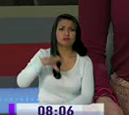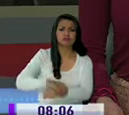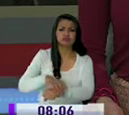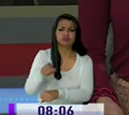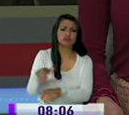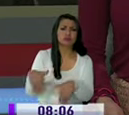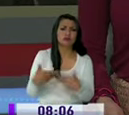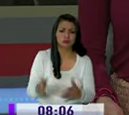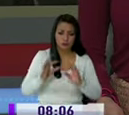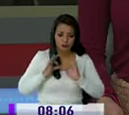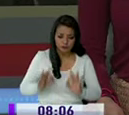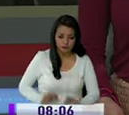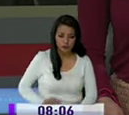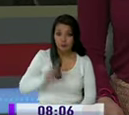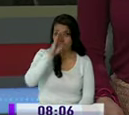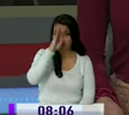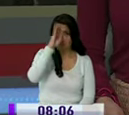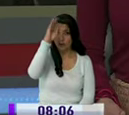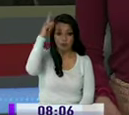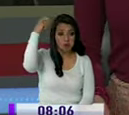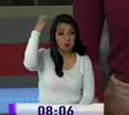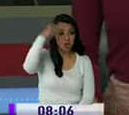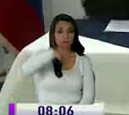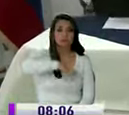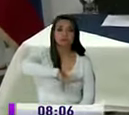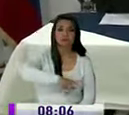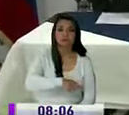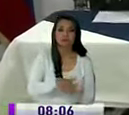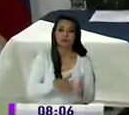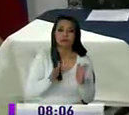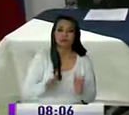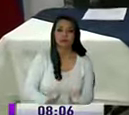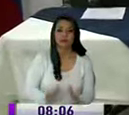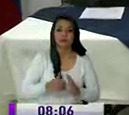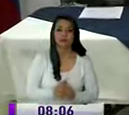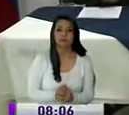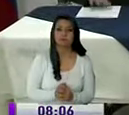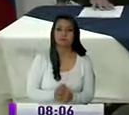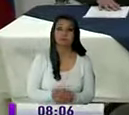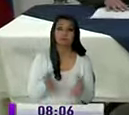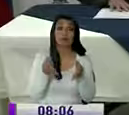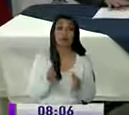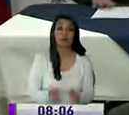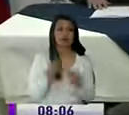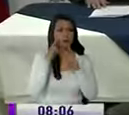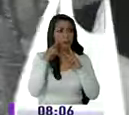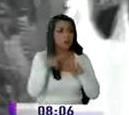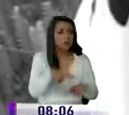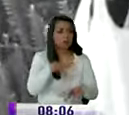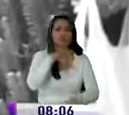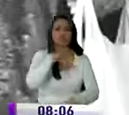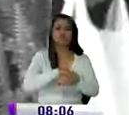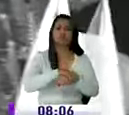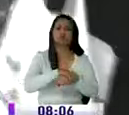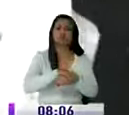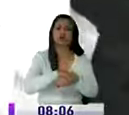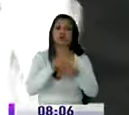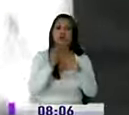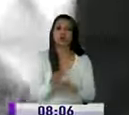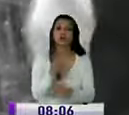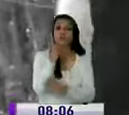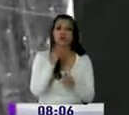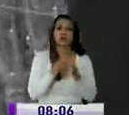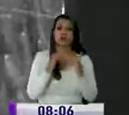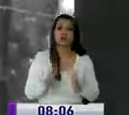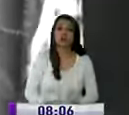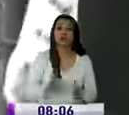pasar por policías para robar a los estudiantes. Fue un delito flagrante que los capturaron. Abordaban a dos estudiantes de